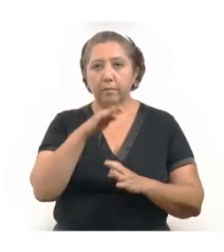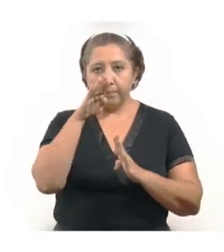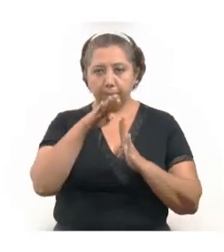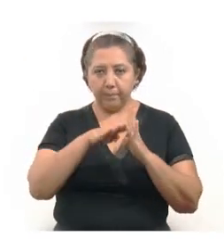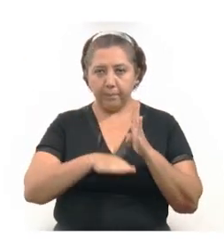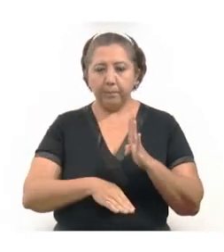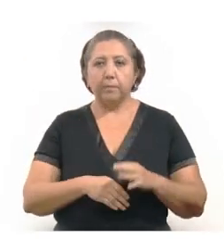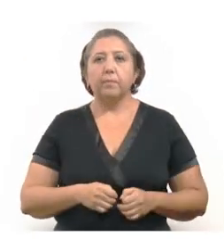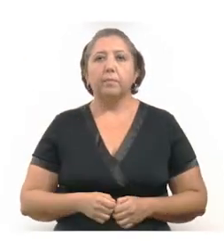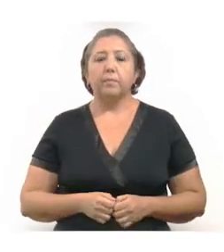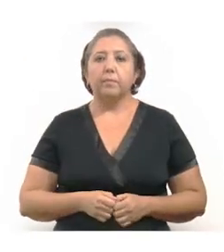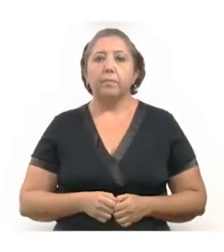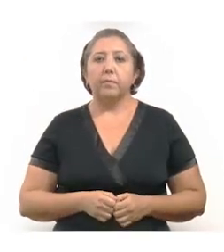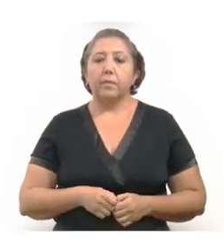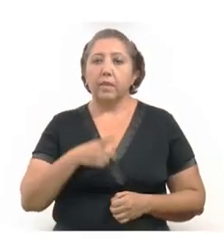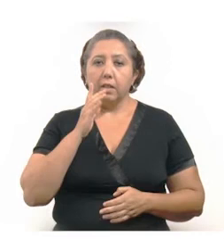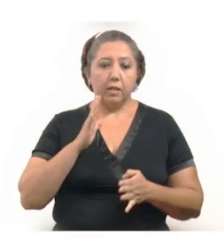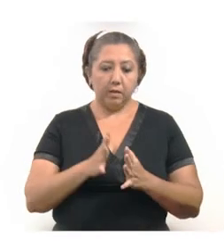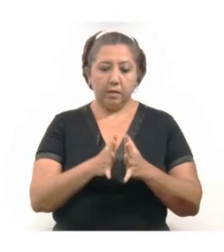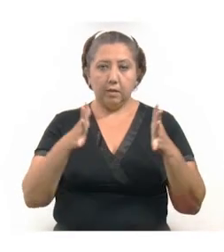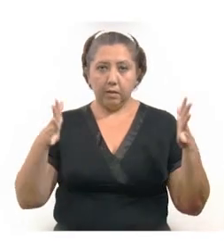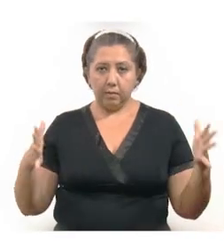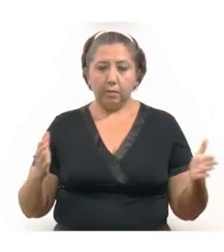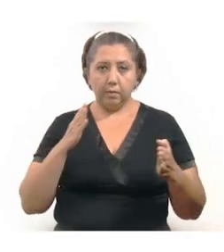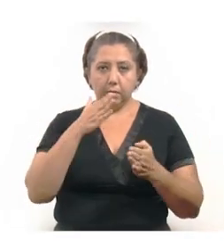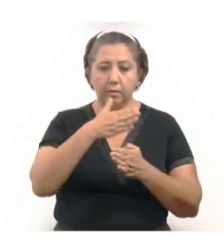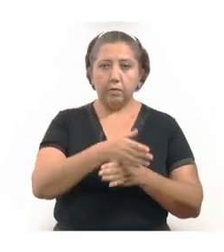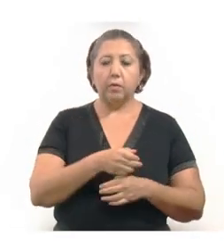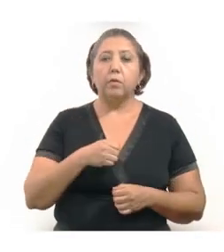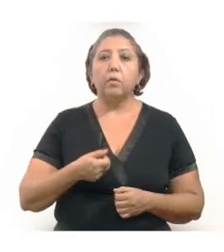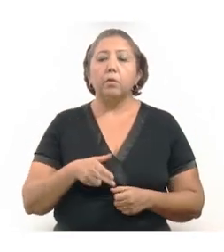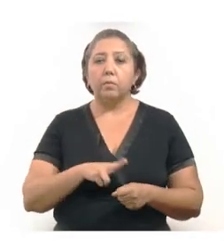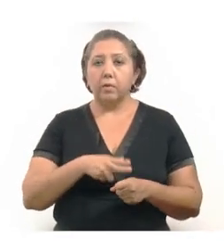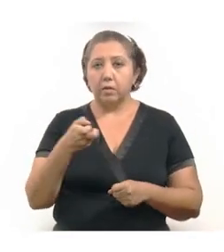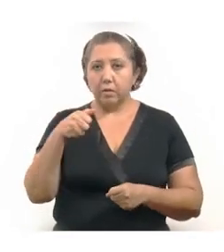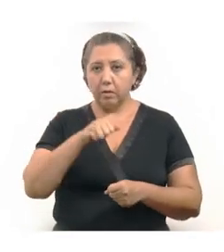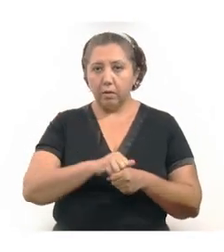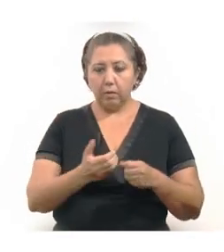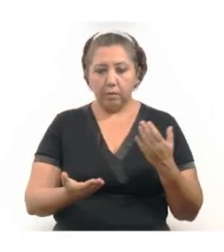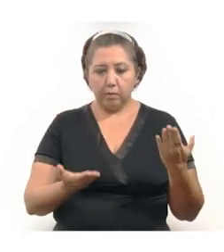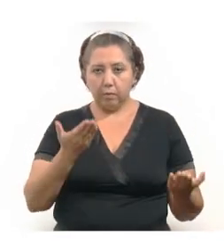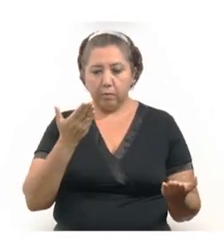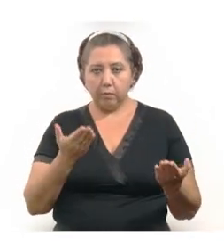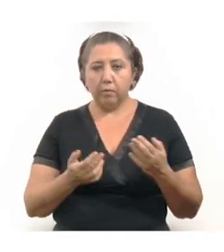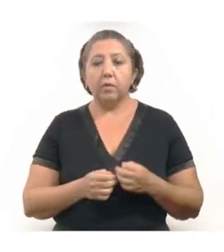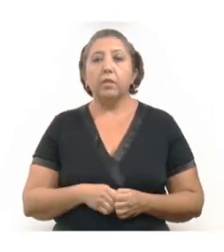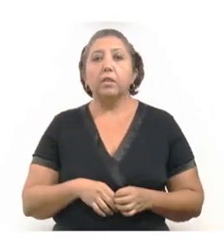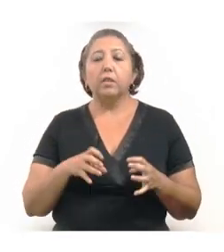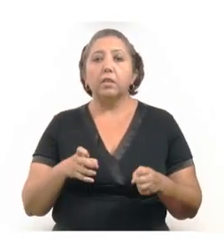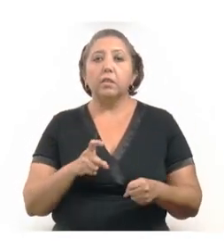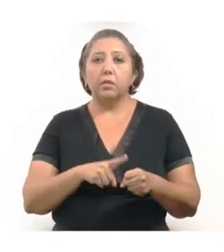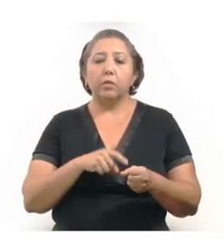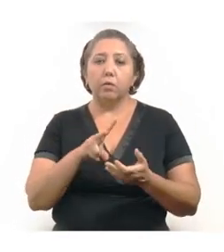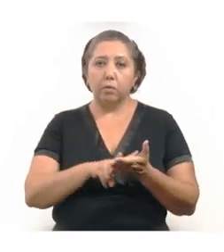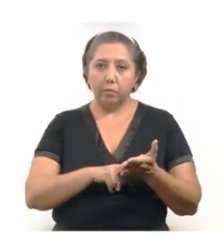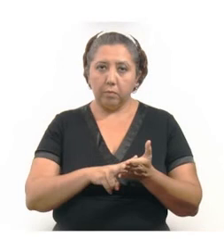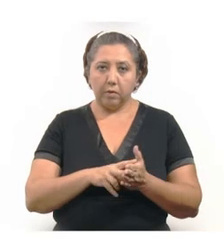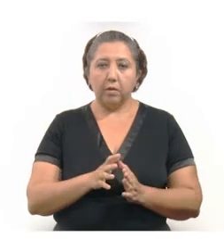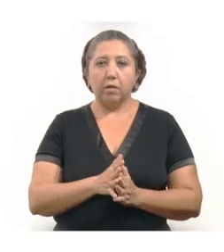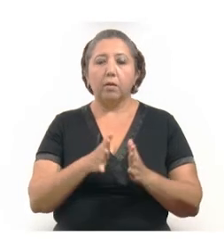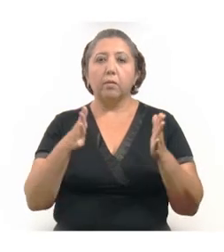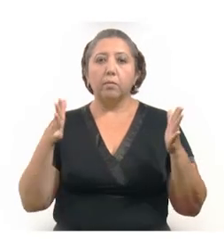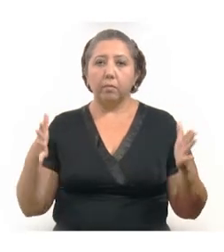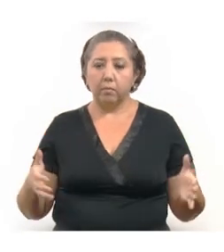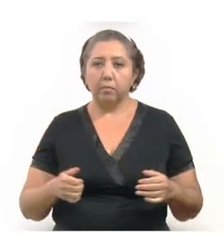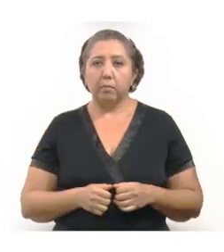descenso. El incremento de las admisiones hospitalarias de la semana con respecto al anterior está en verde y en ascenso.